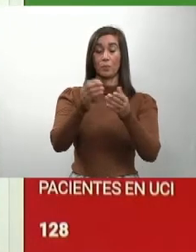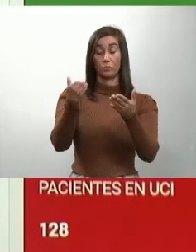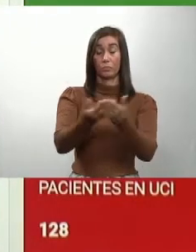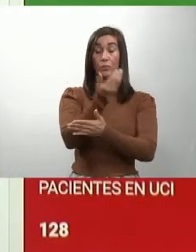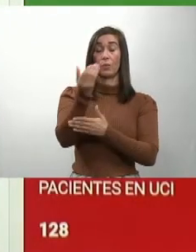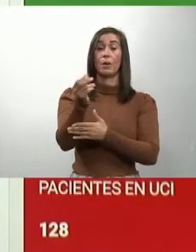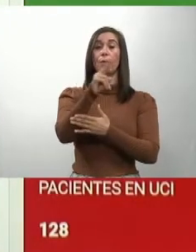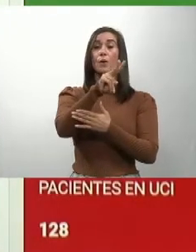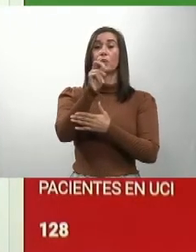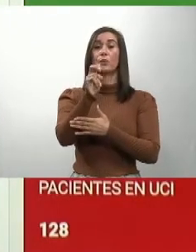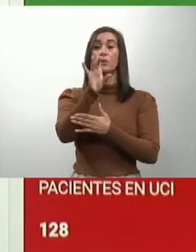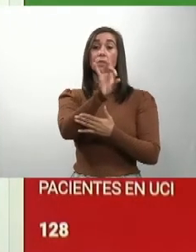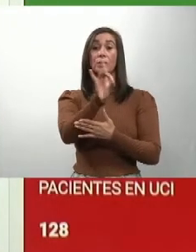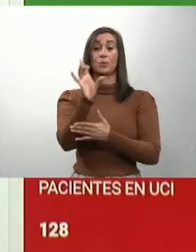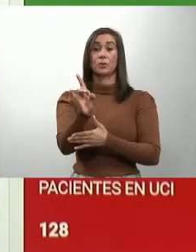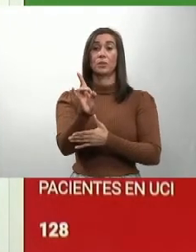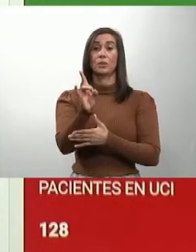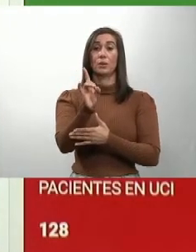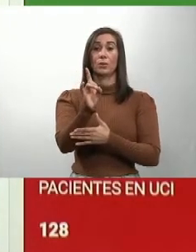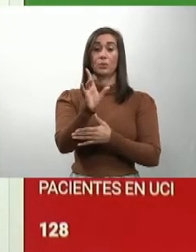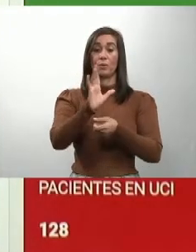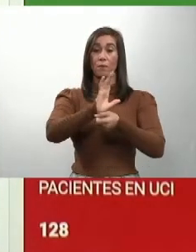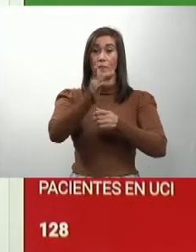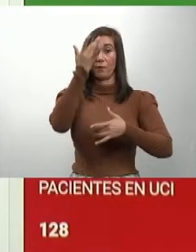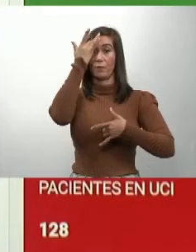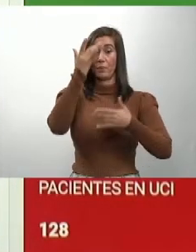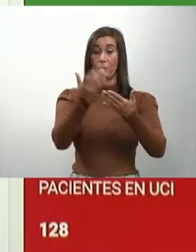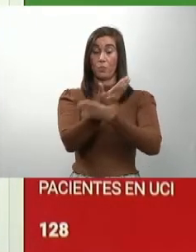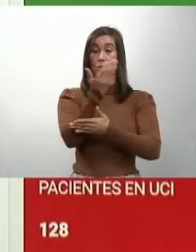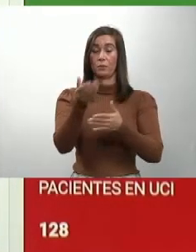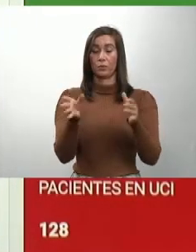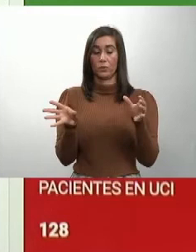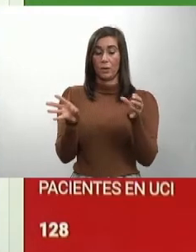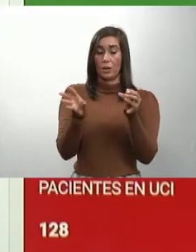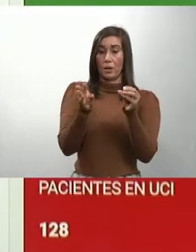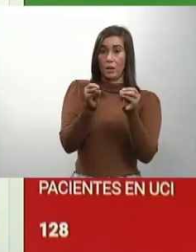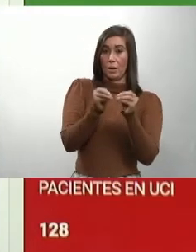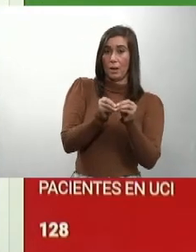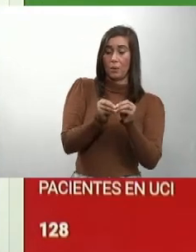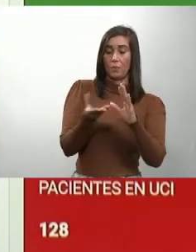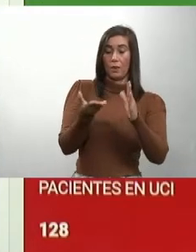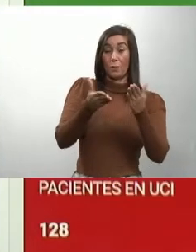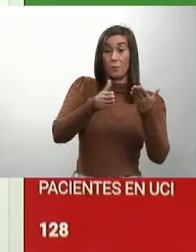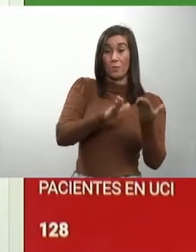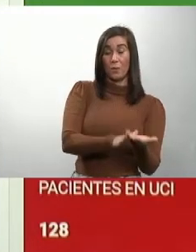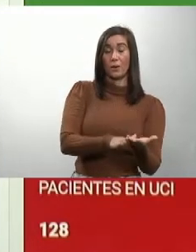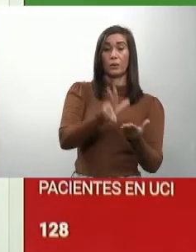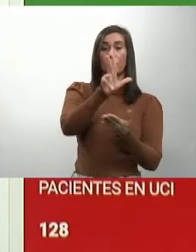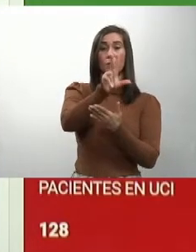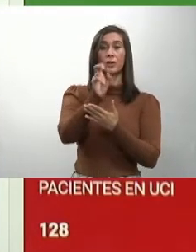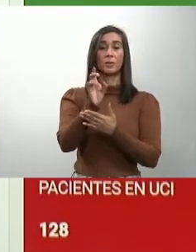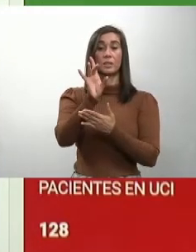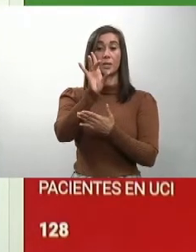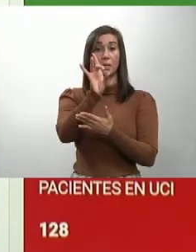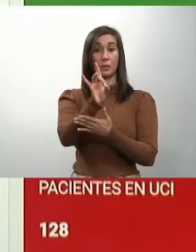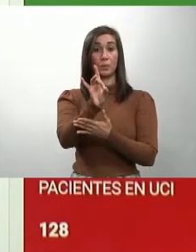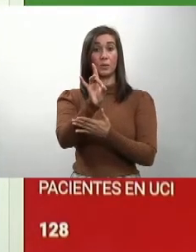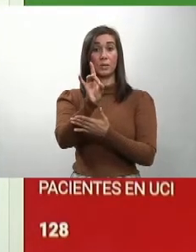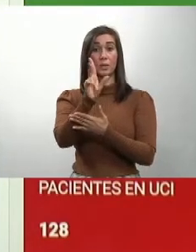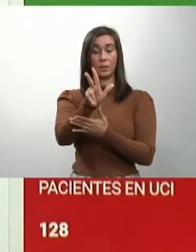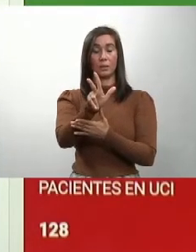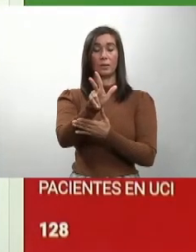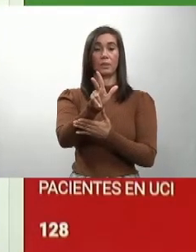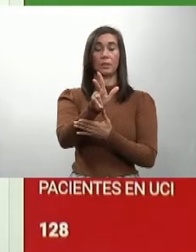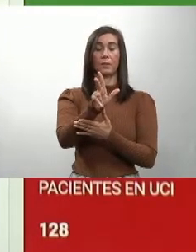288. El total acumulado de fallecidos, 373. La